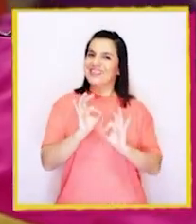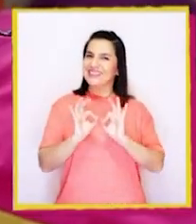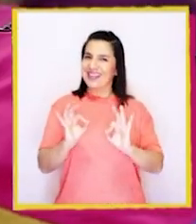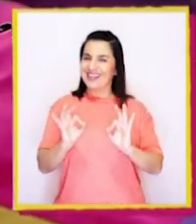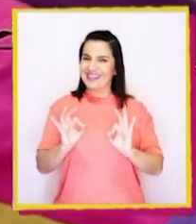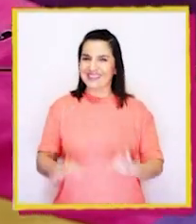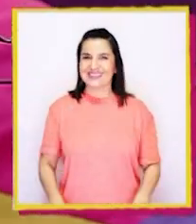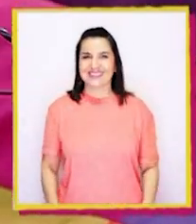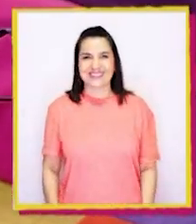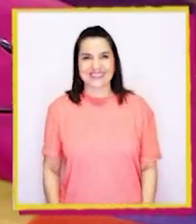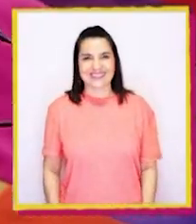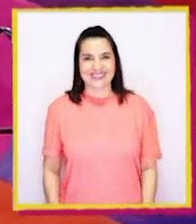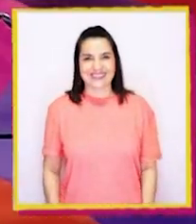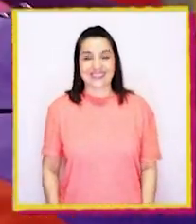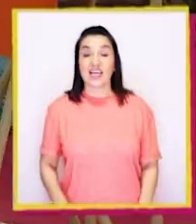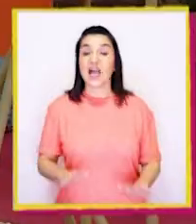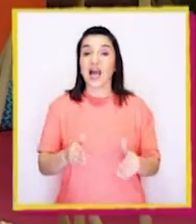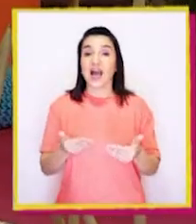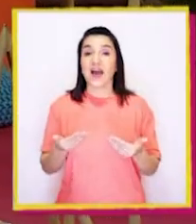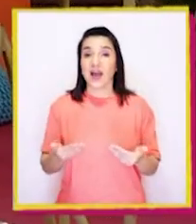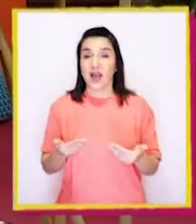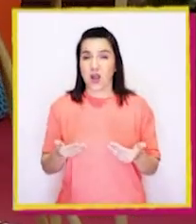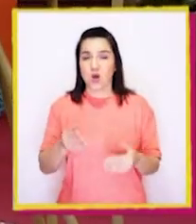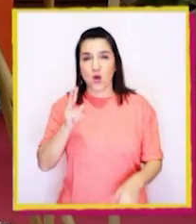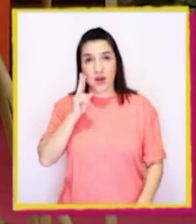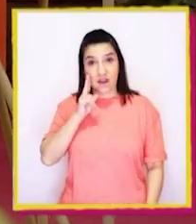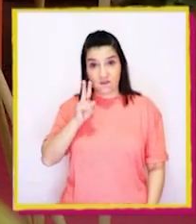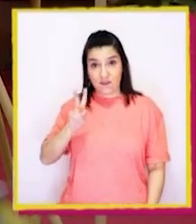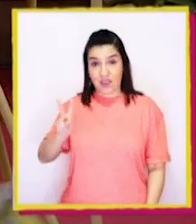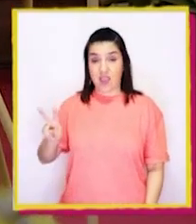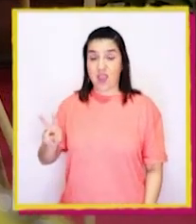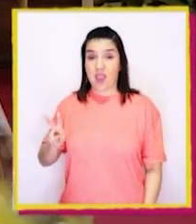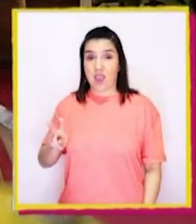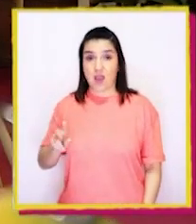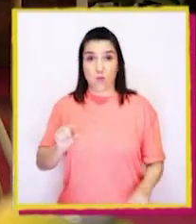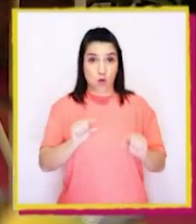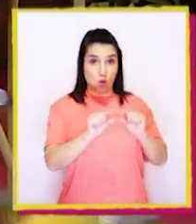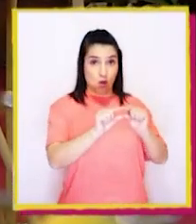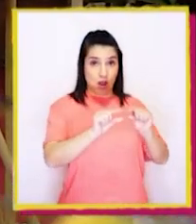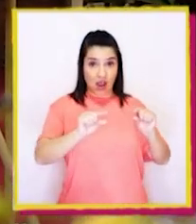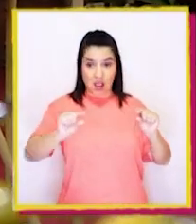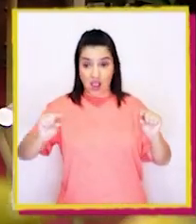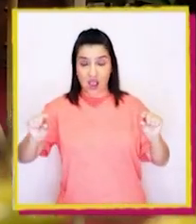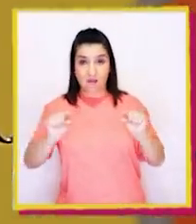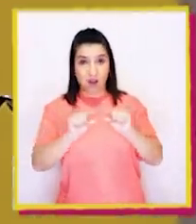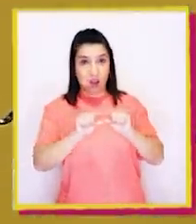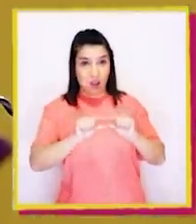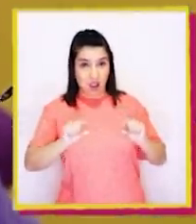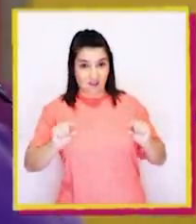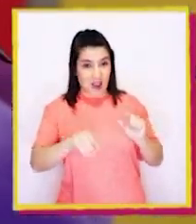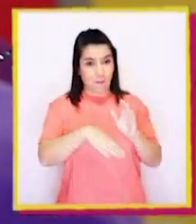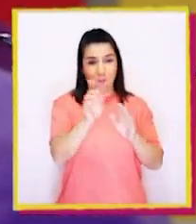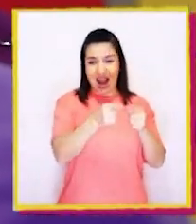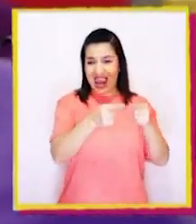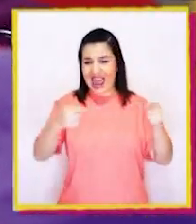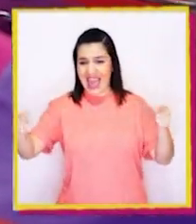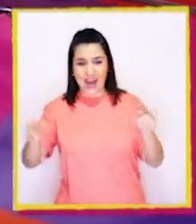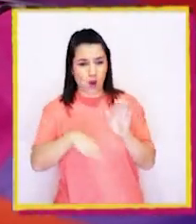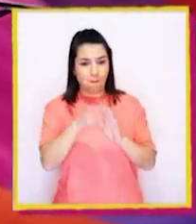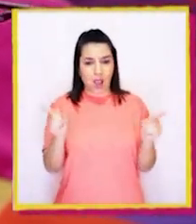¡Excelente! Ahora veamos los cables de más largo a más corto.